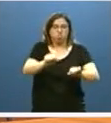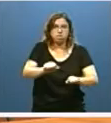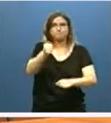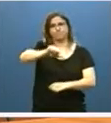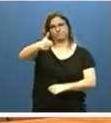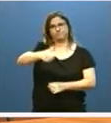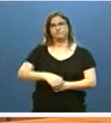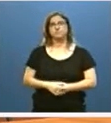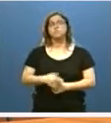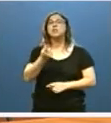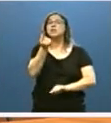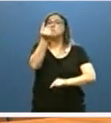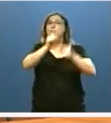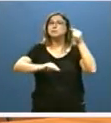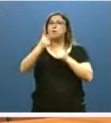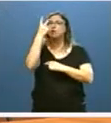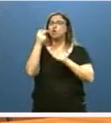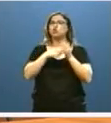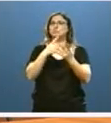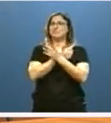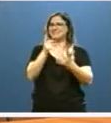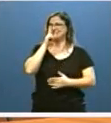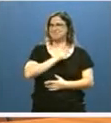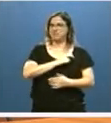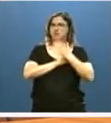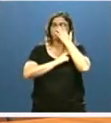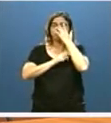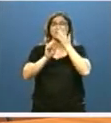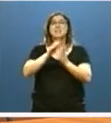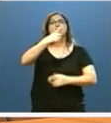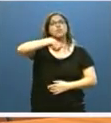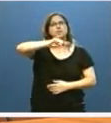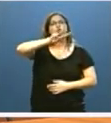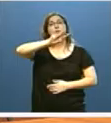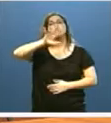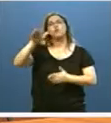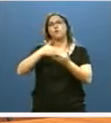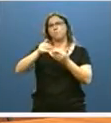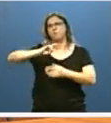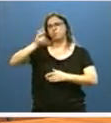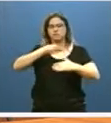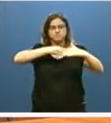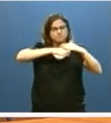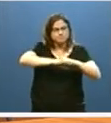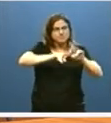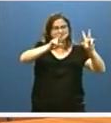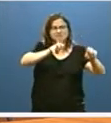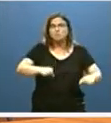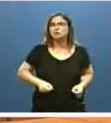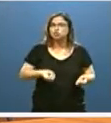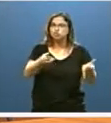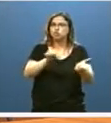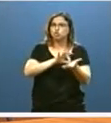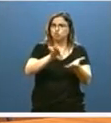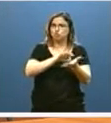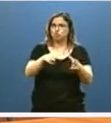Partiendo de unos presupuestos 2016 en vigor, con 125 millones de euros destinados a estas inversiones sociales,